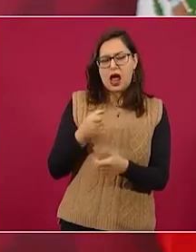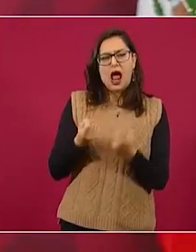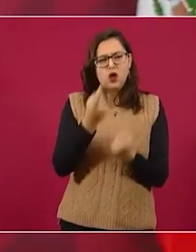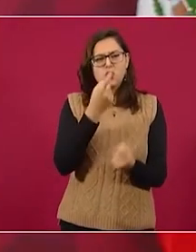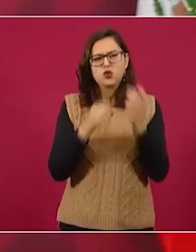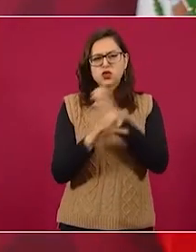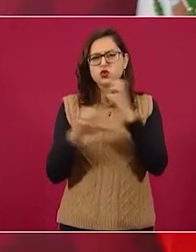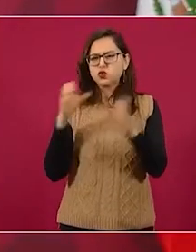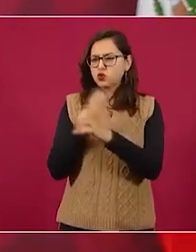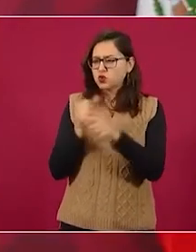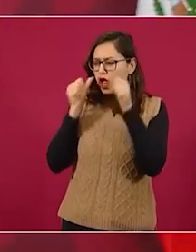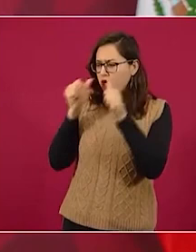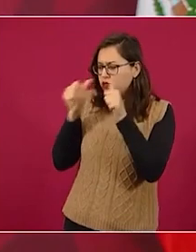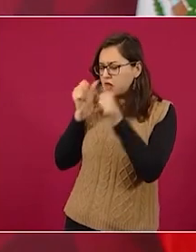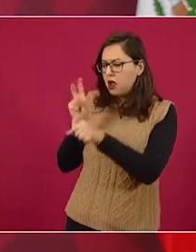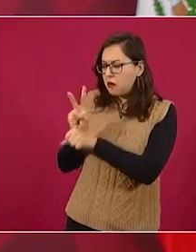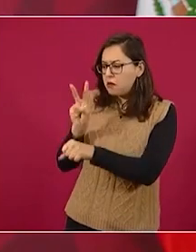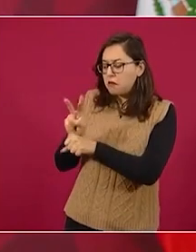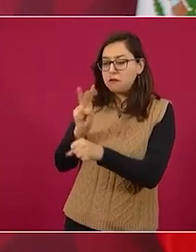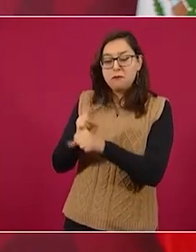ninguna relación